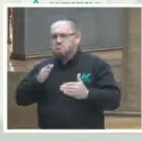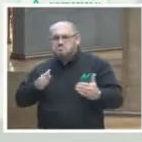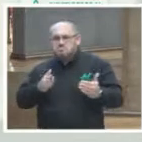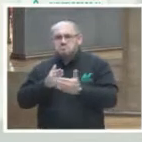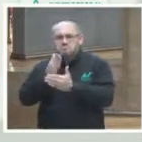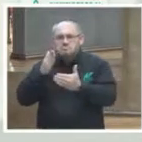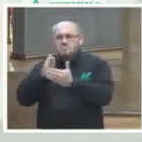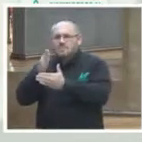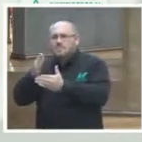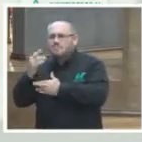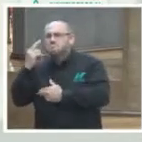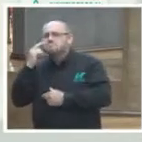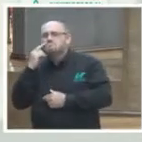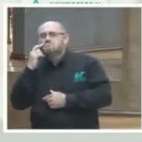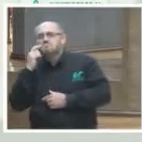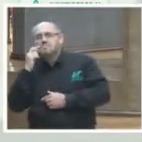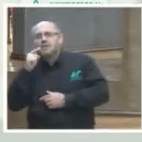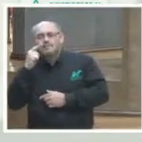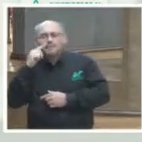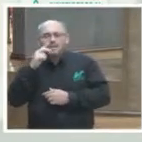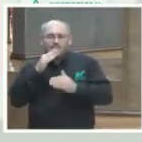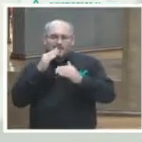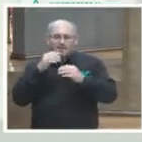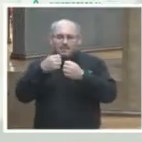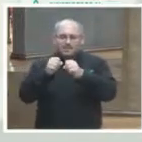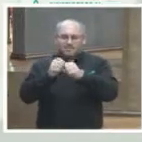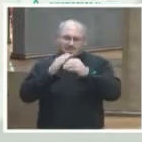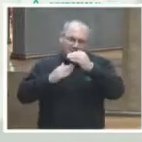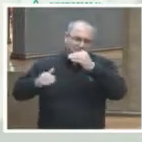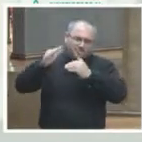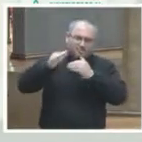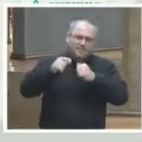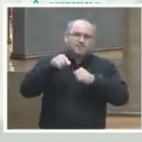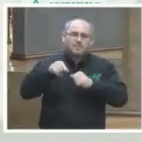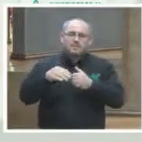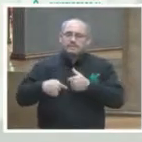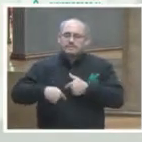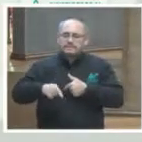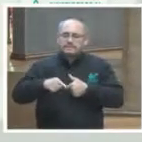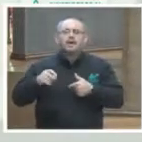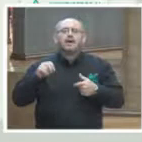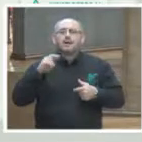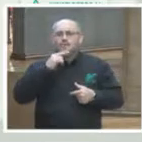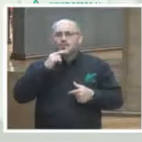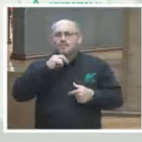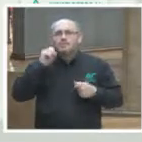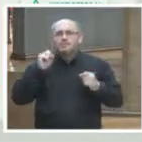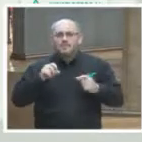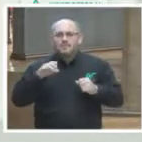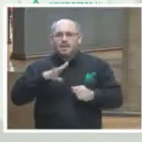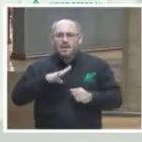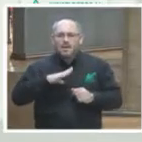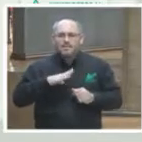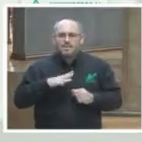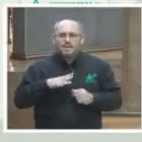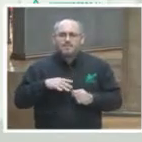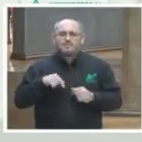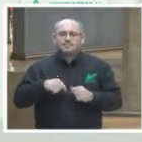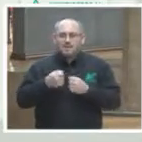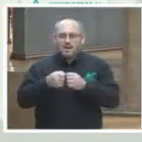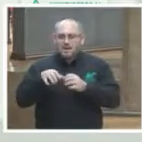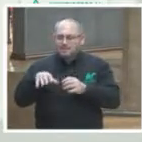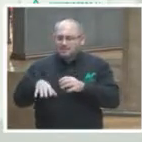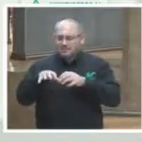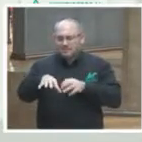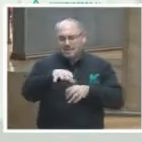sentencias relevantes de la sala superior del tribunal electoral y pronto estamos seguros que también habrá sentencias relevantes de las salas